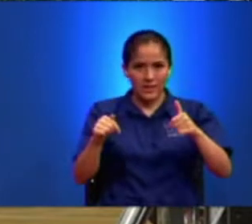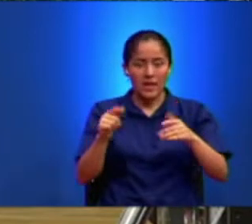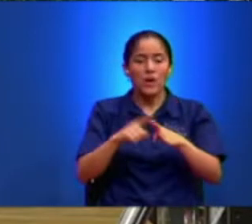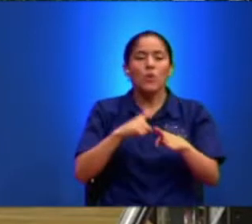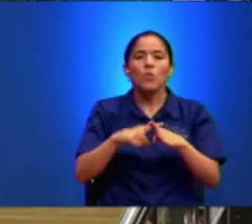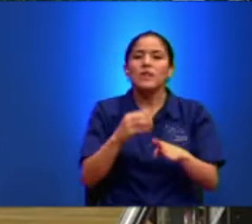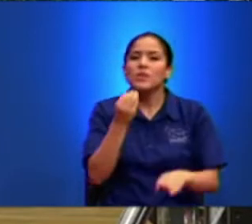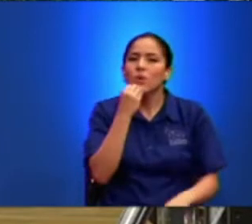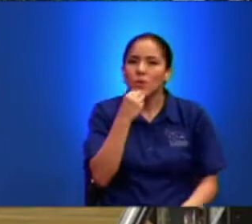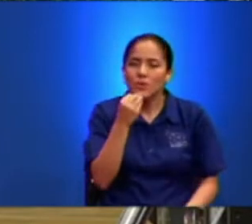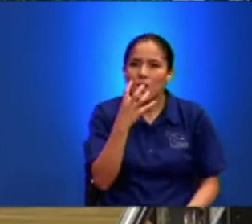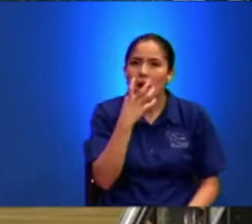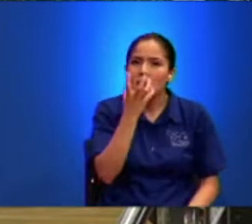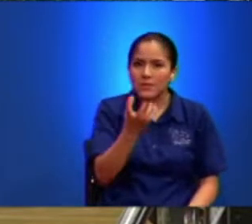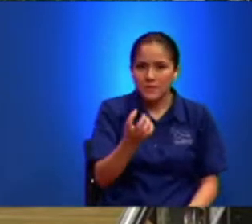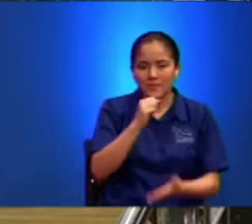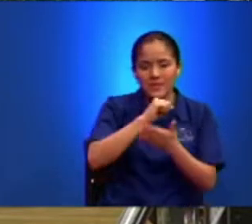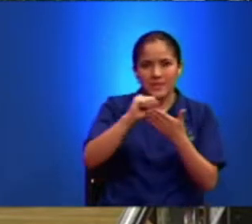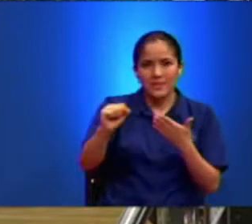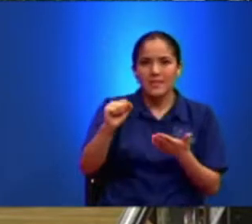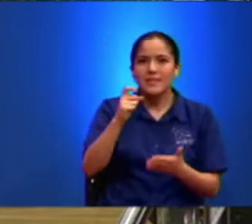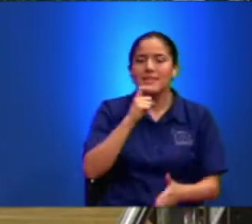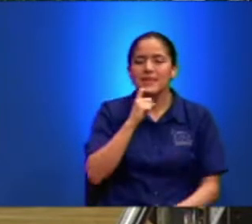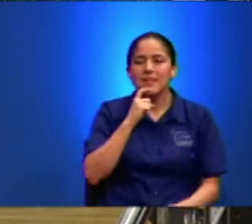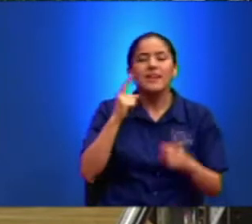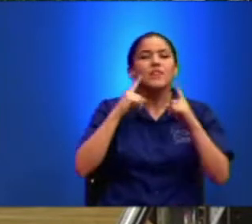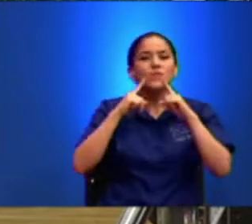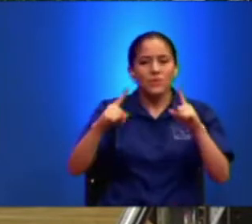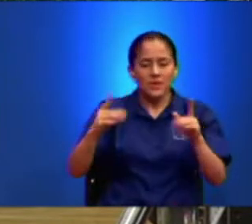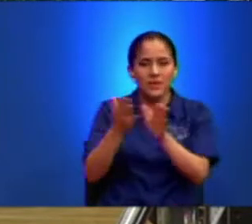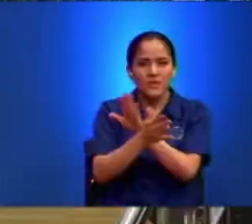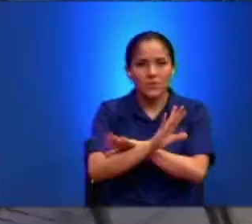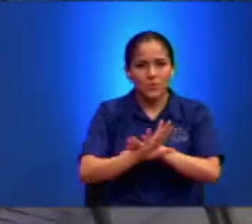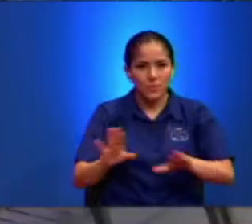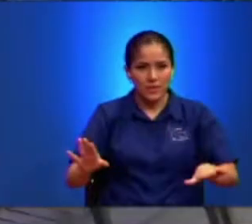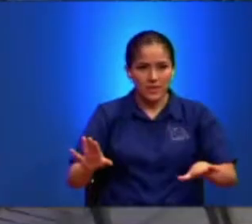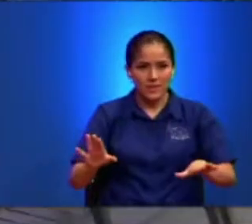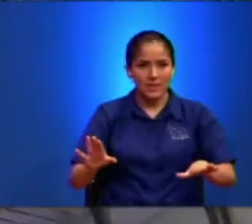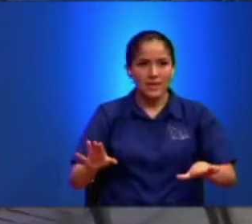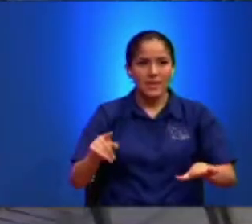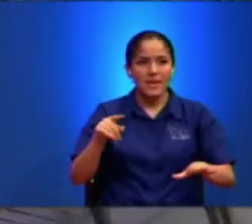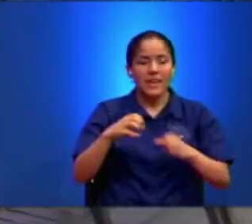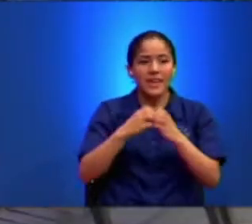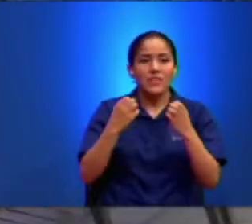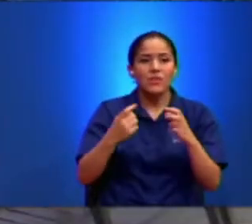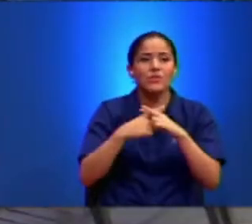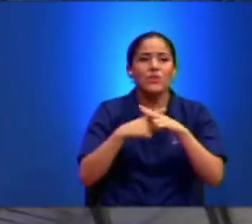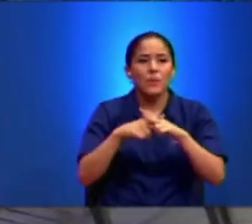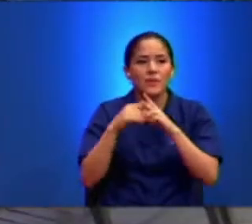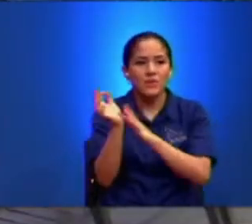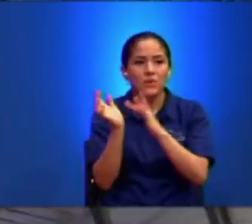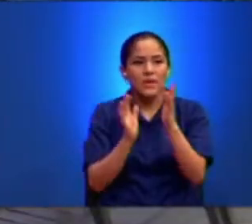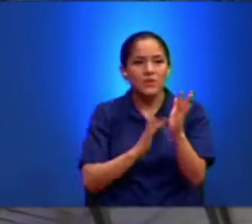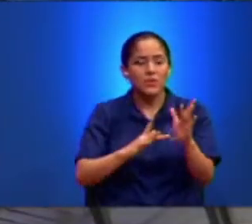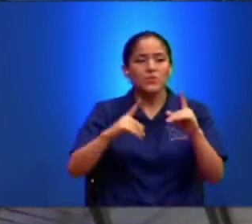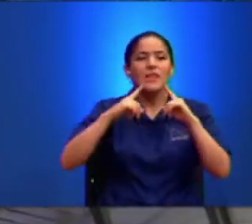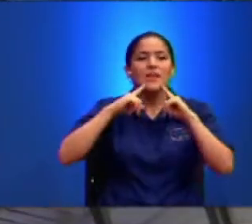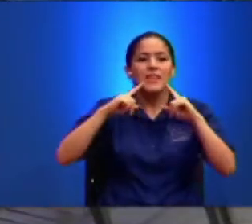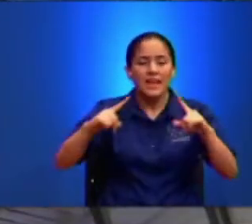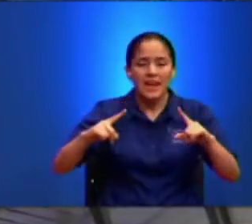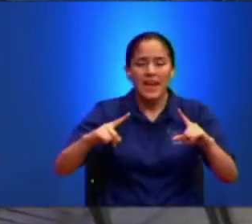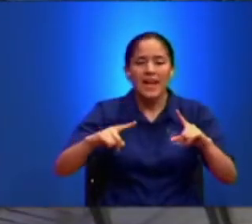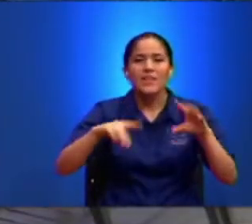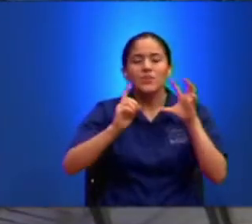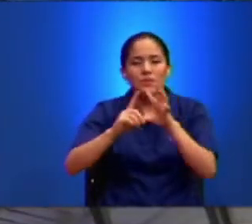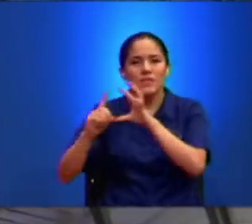Lo primero Sigamos hermano Desde entonces Comenzó Jesús A declarar a sus discípulos Que